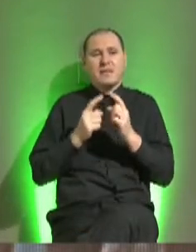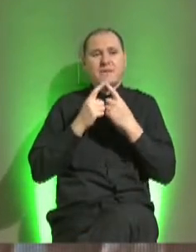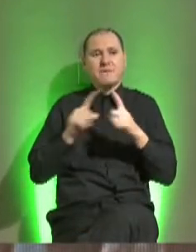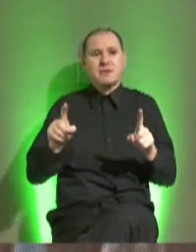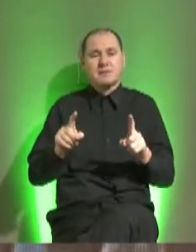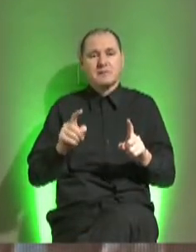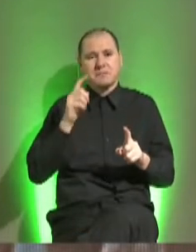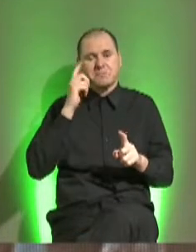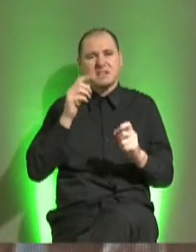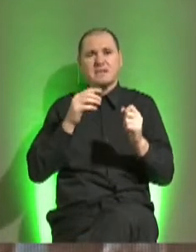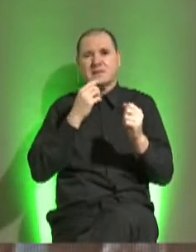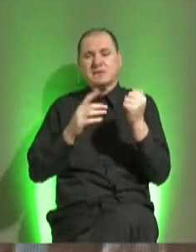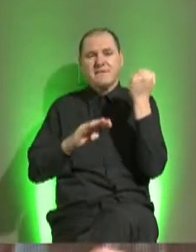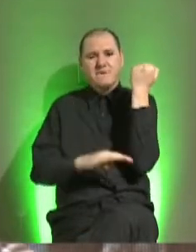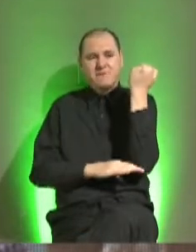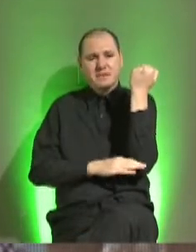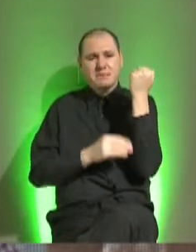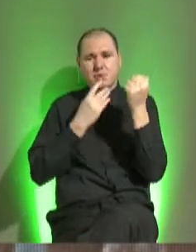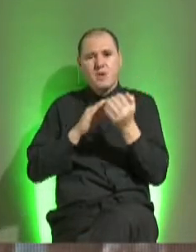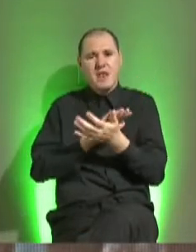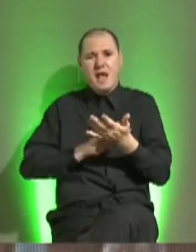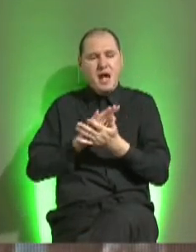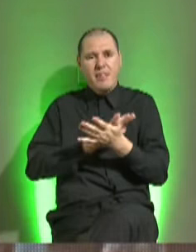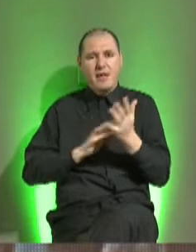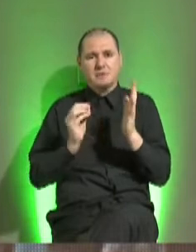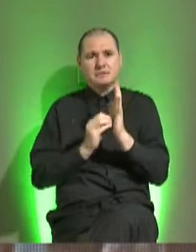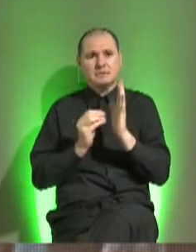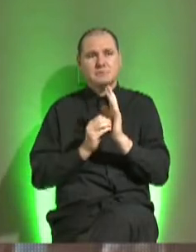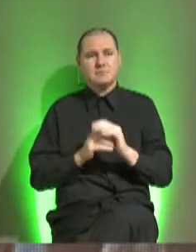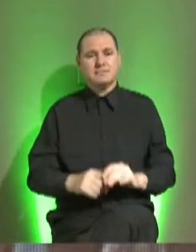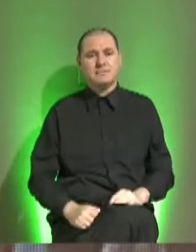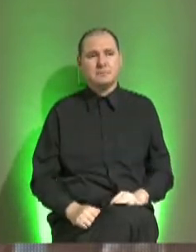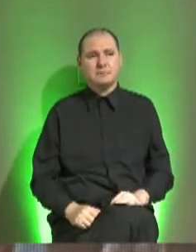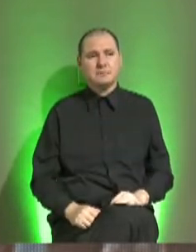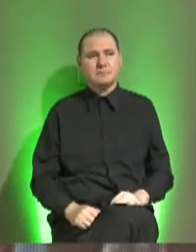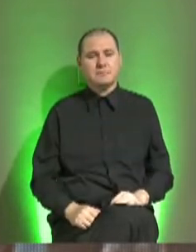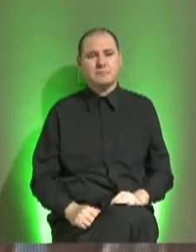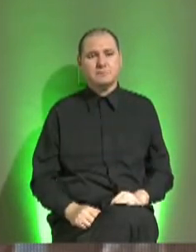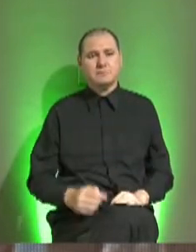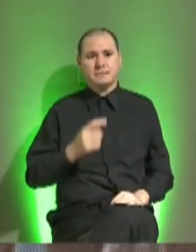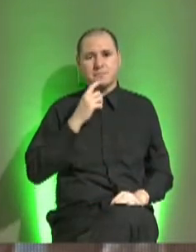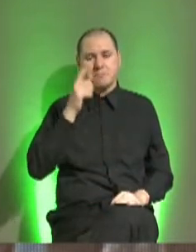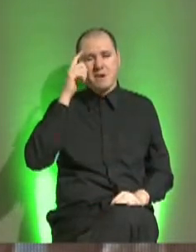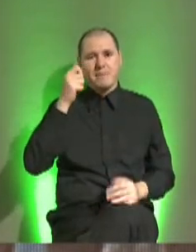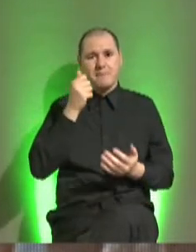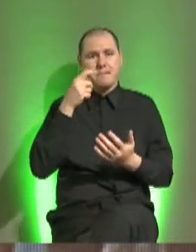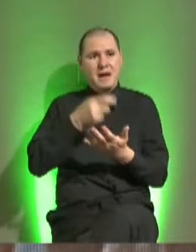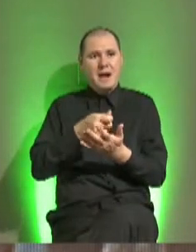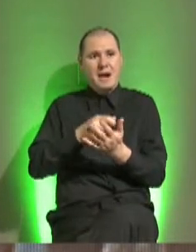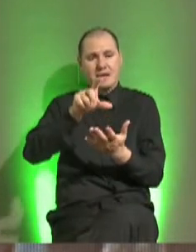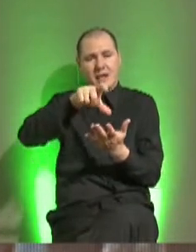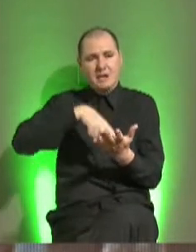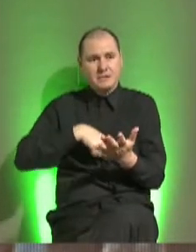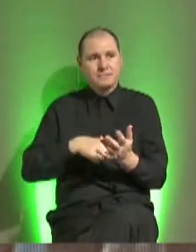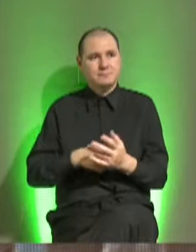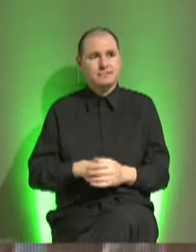cosas muy básicas, pero que nadie estaba haciendo en ese momento, que fue tener POS para que la gente pueda pagar con tarjetas de